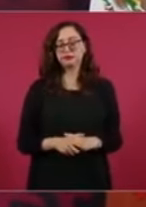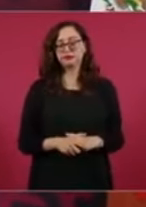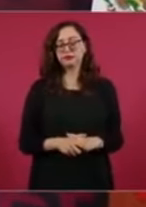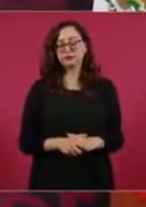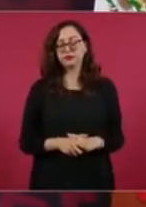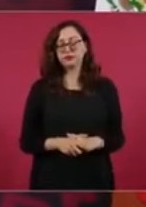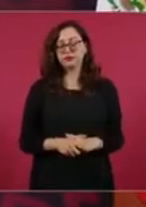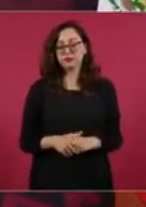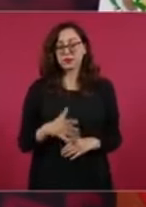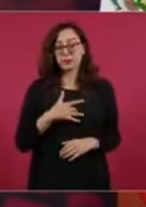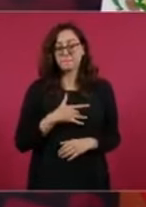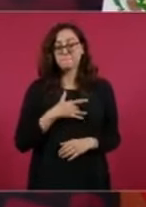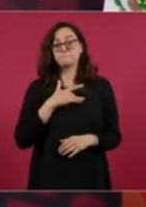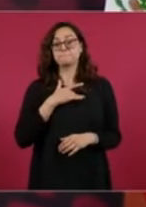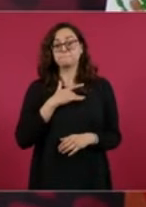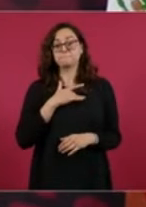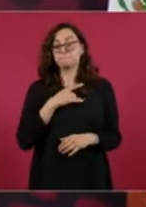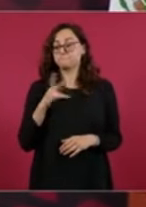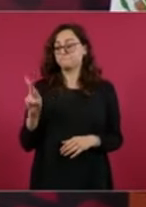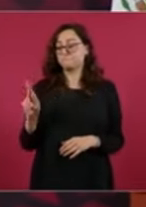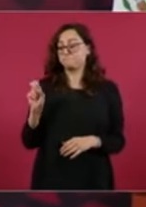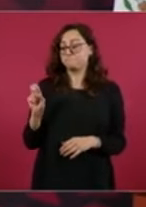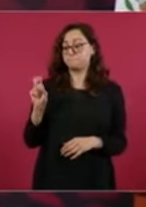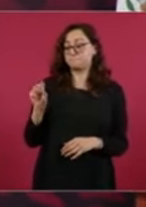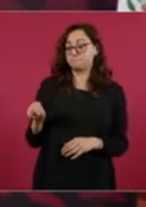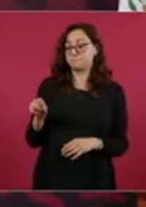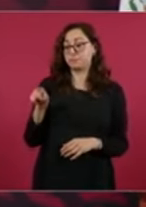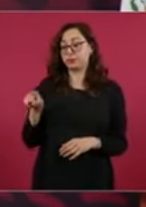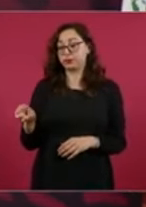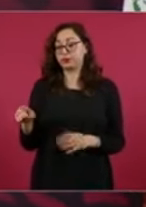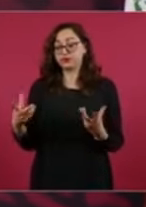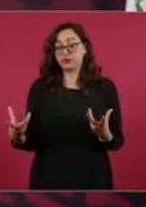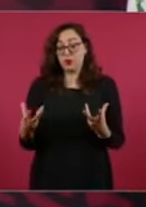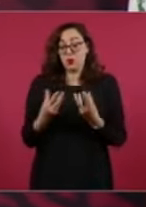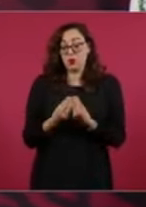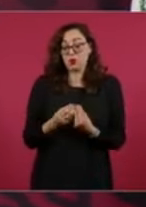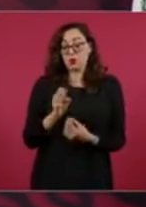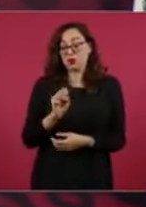el salinismo.